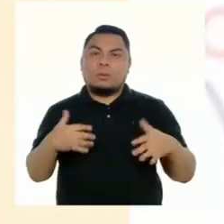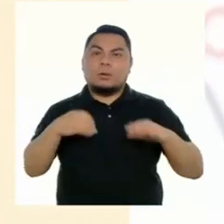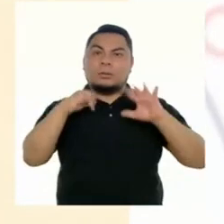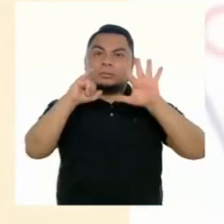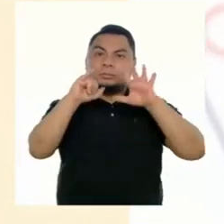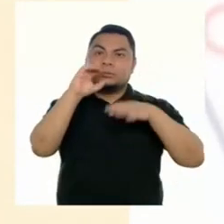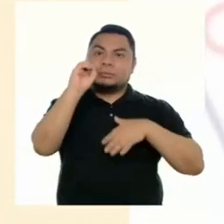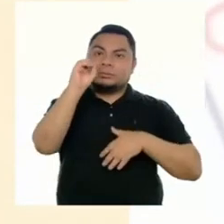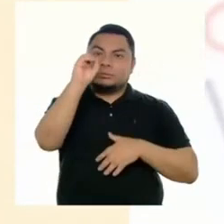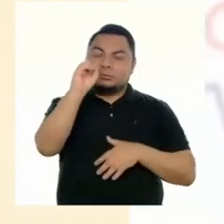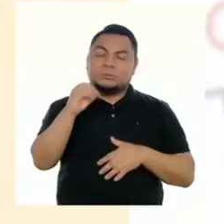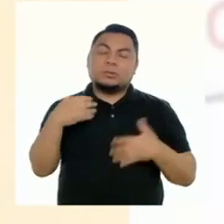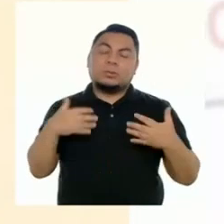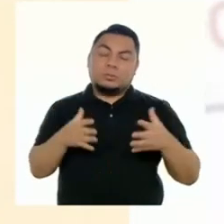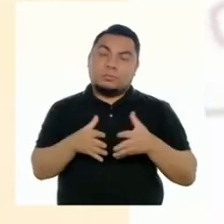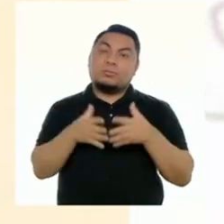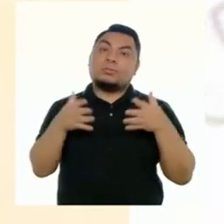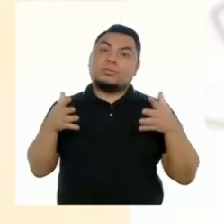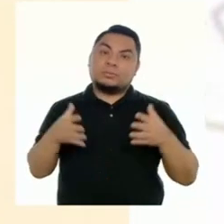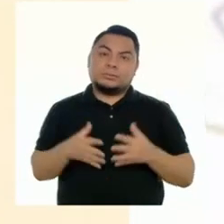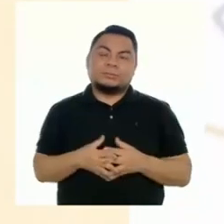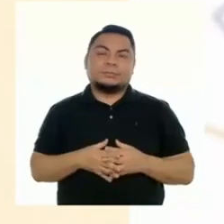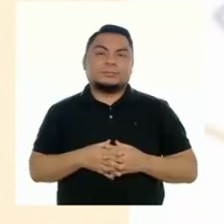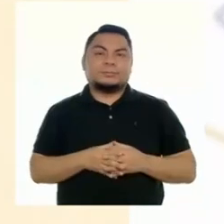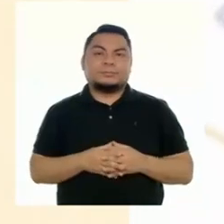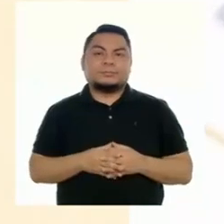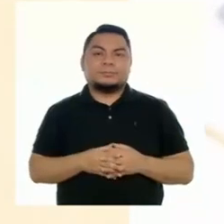¡60% es bastante!